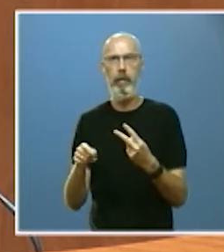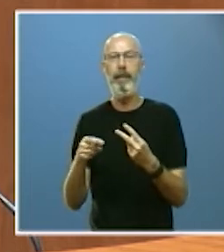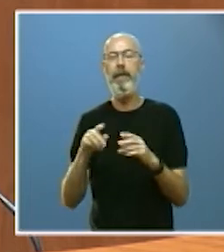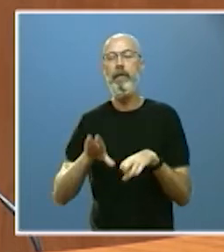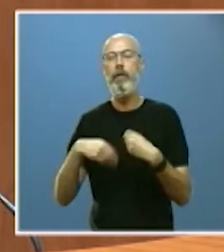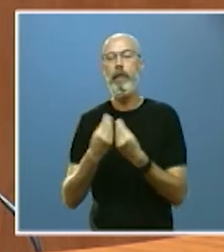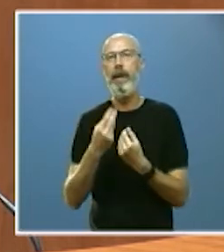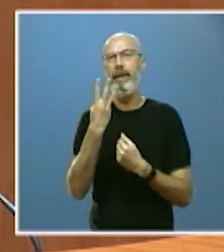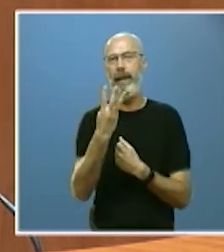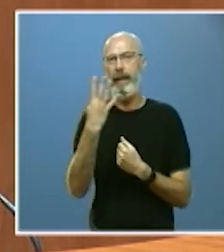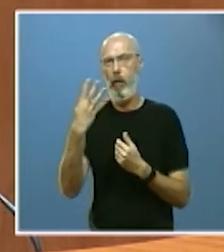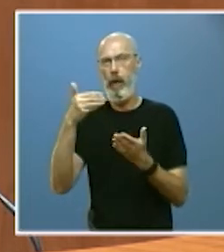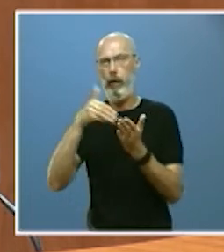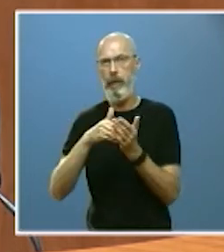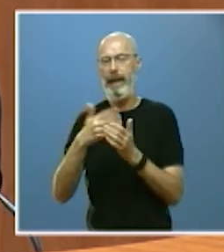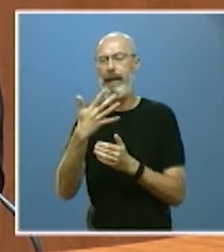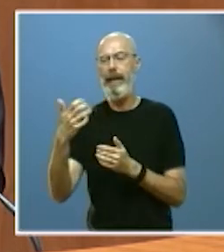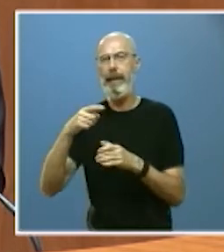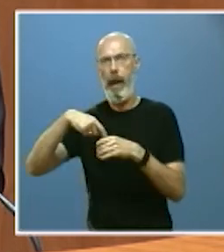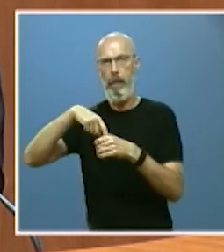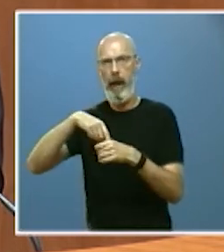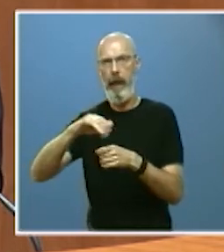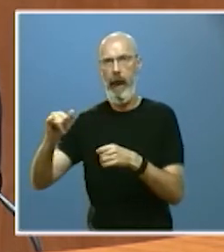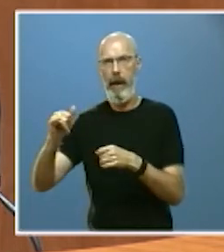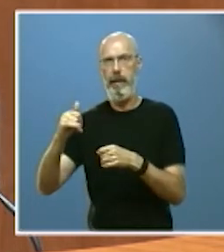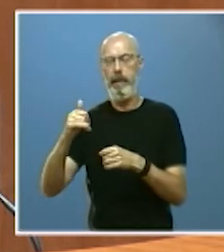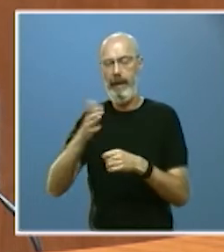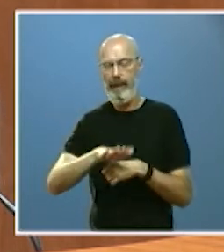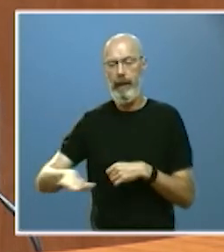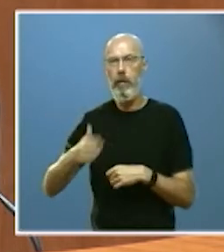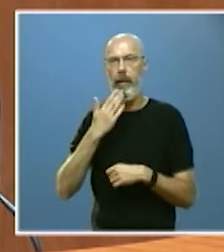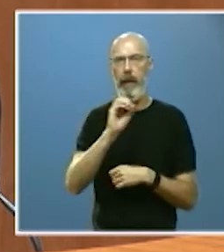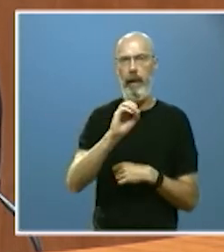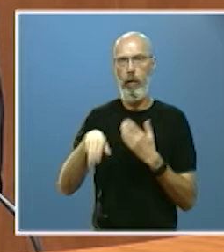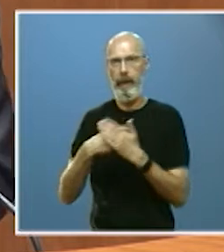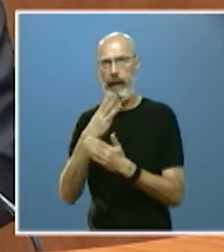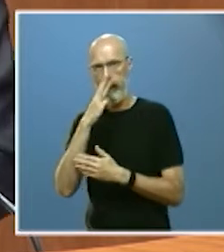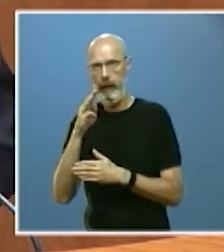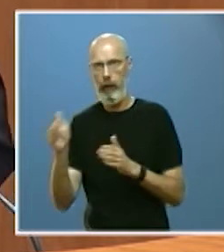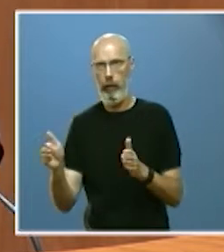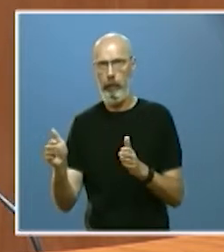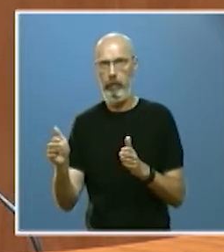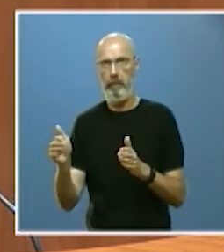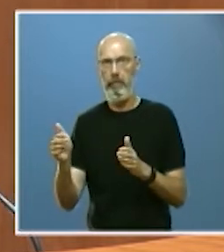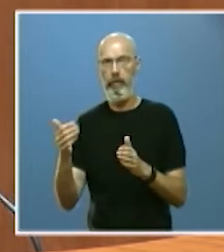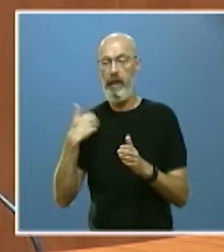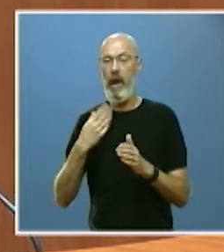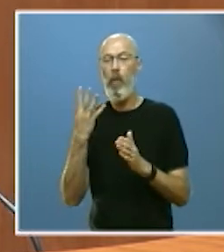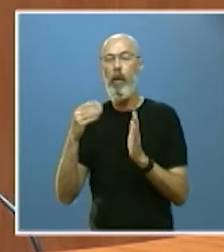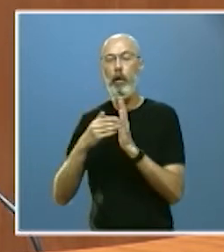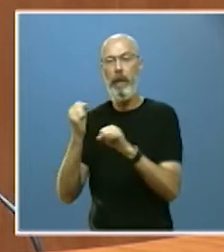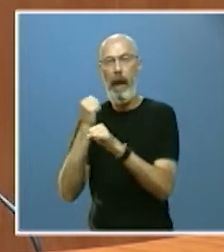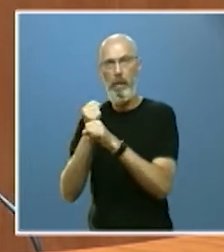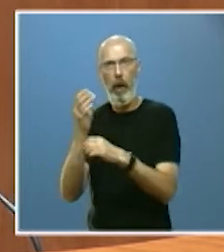.500 plazas para niños de 0 a 3 años y que están generando más de 4.000 empleos